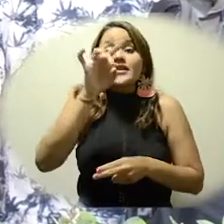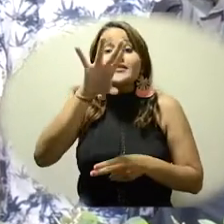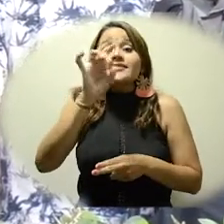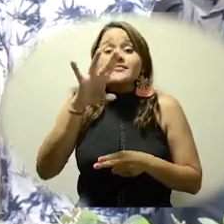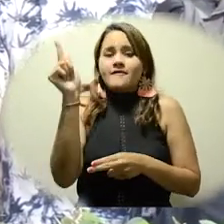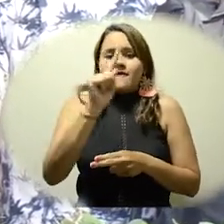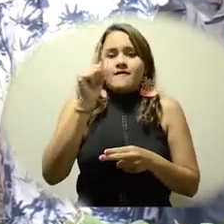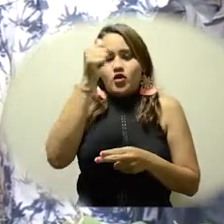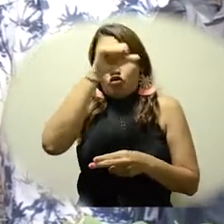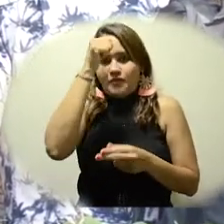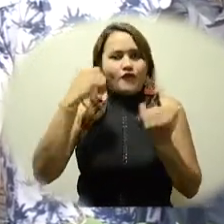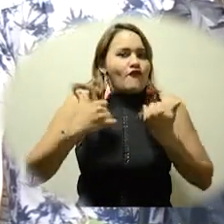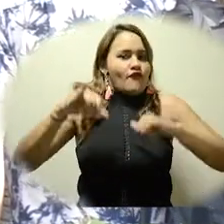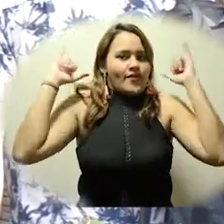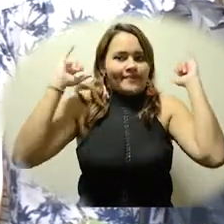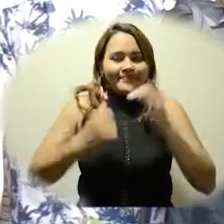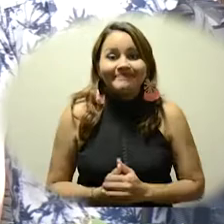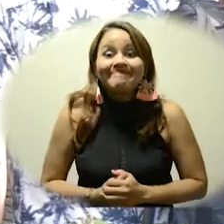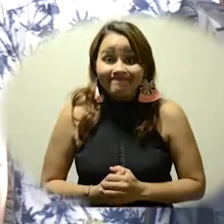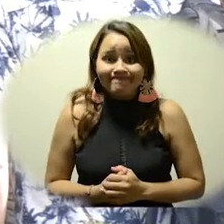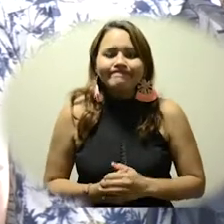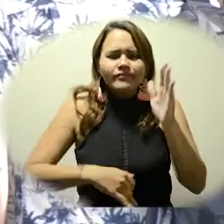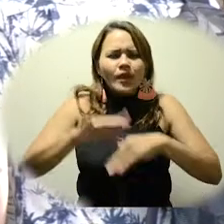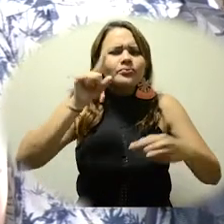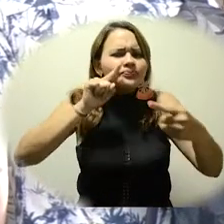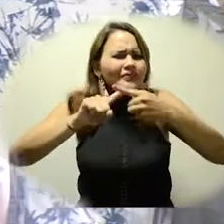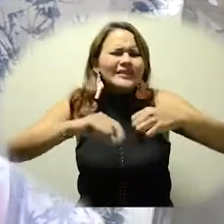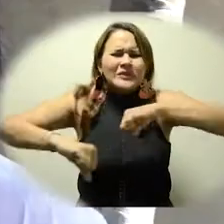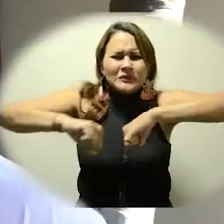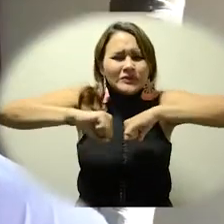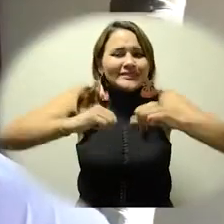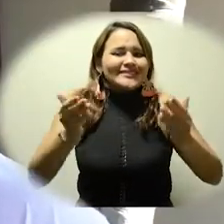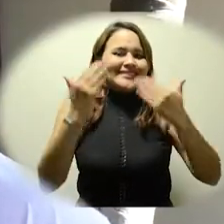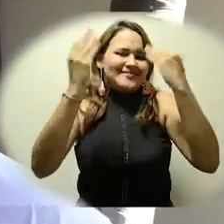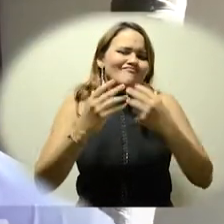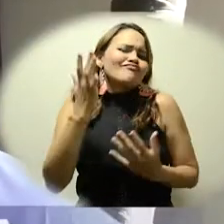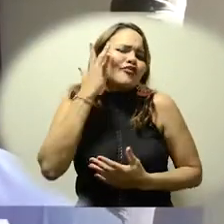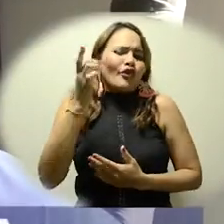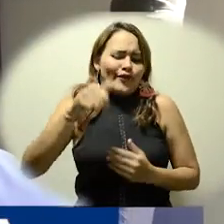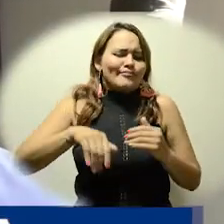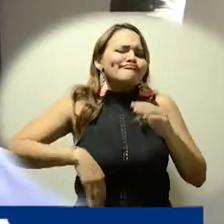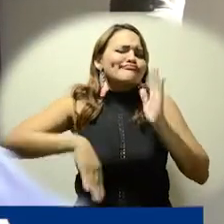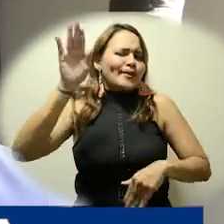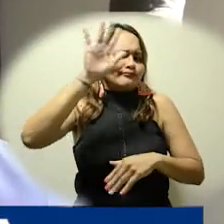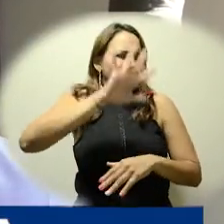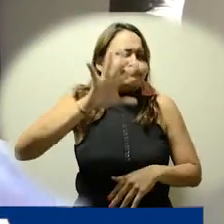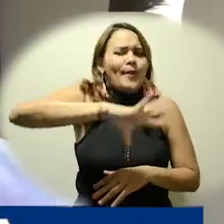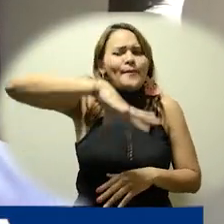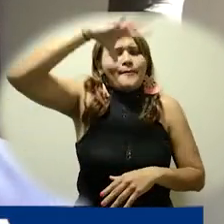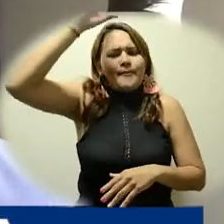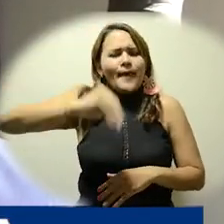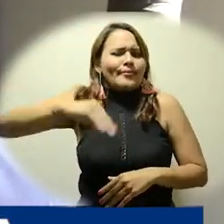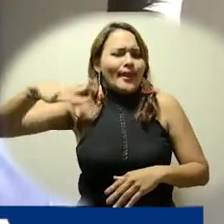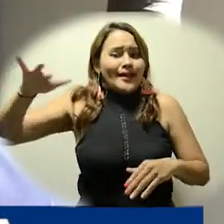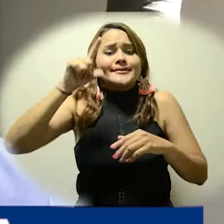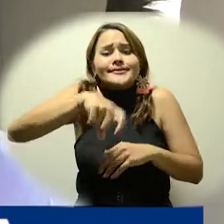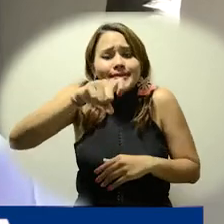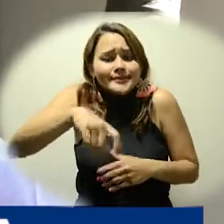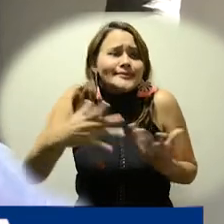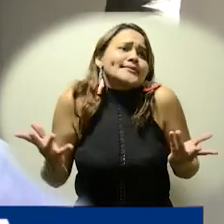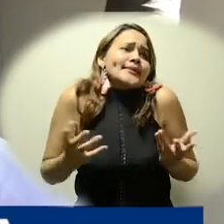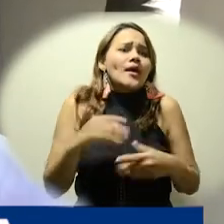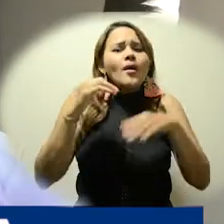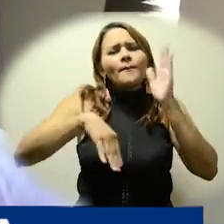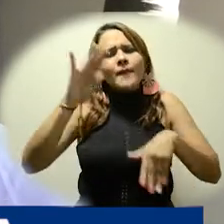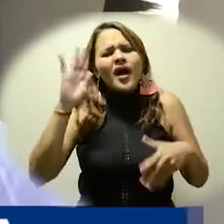hasta el próximo domingo, 15 de febrero. Esto es maravilloso y es una gran oportunidad porque lo necesita una región como el Magdalena, como